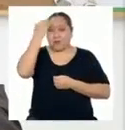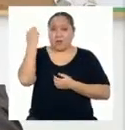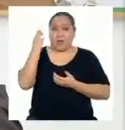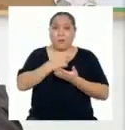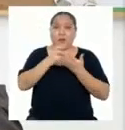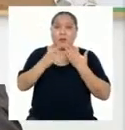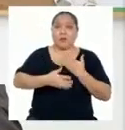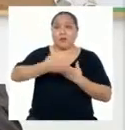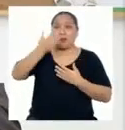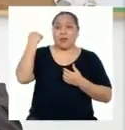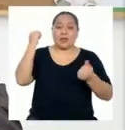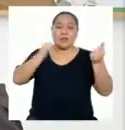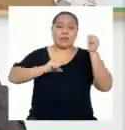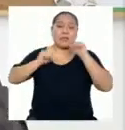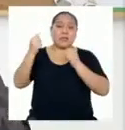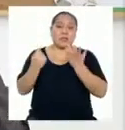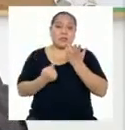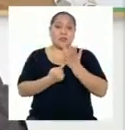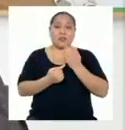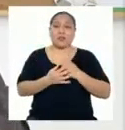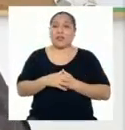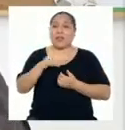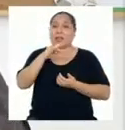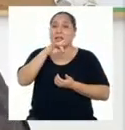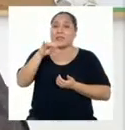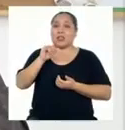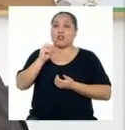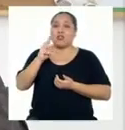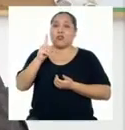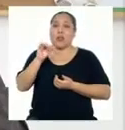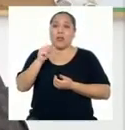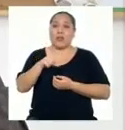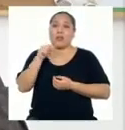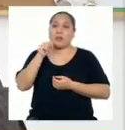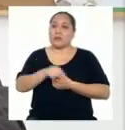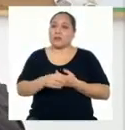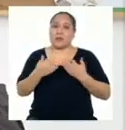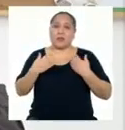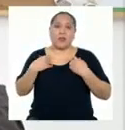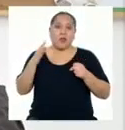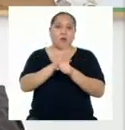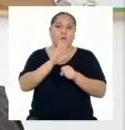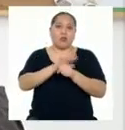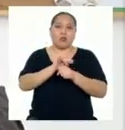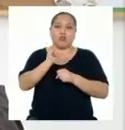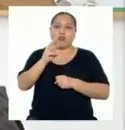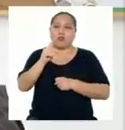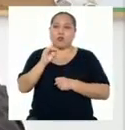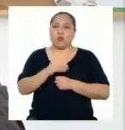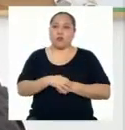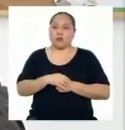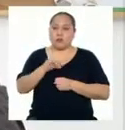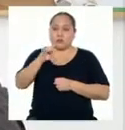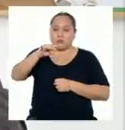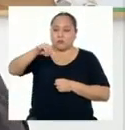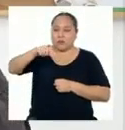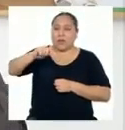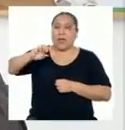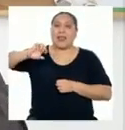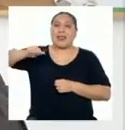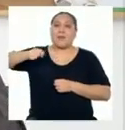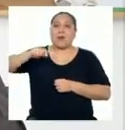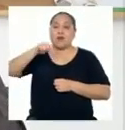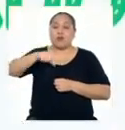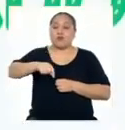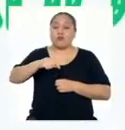programa anterior de ciencia y tecnología, que la sal yodada tiene suficiente yodo si entra en contacto con unas gotas de limón